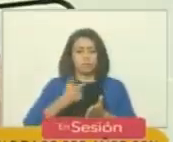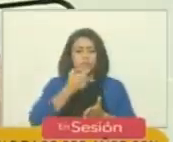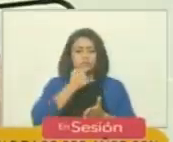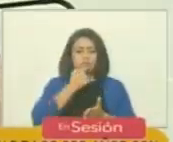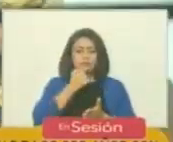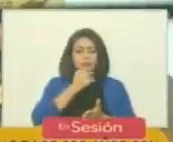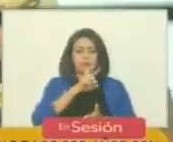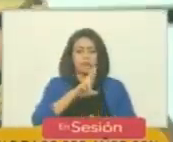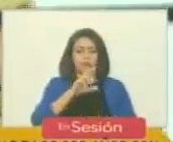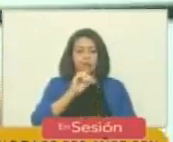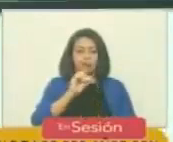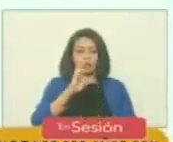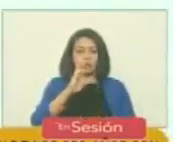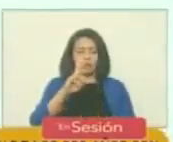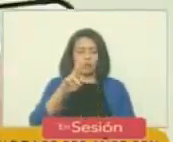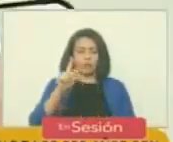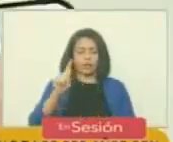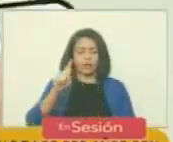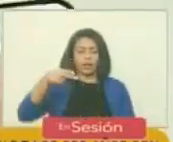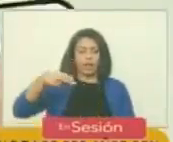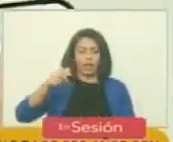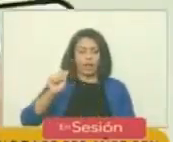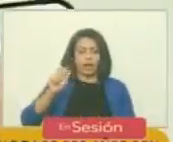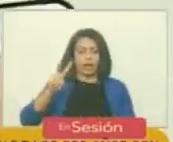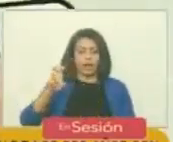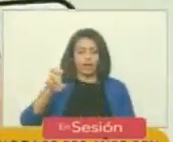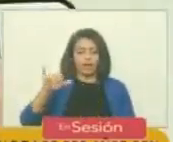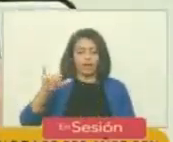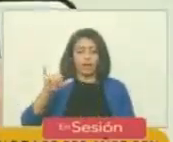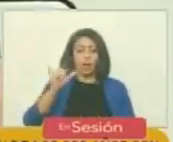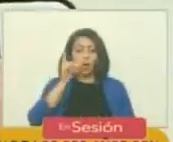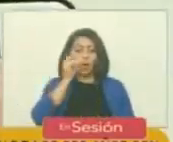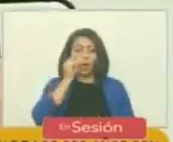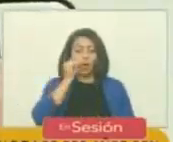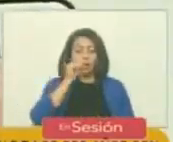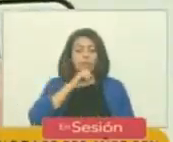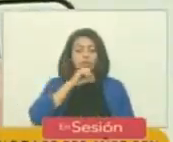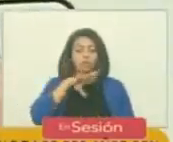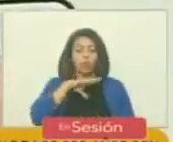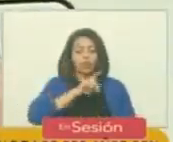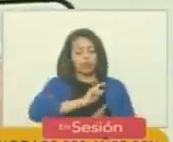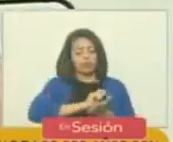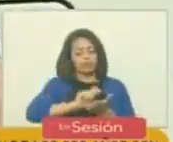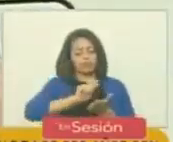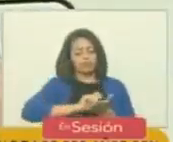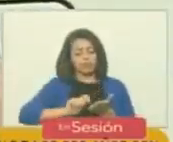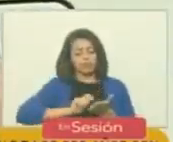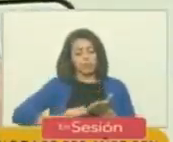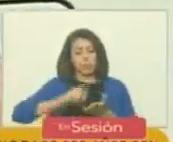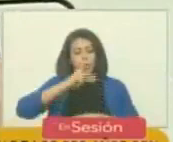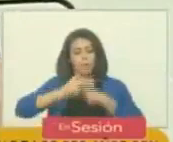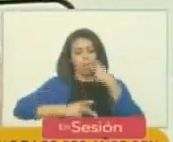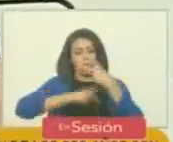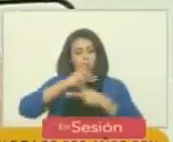llamado Robert Harvey. Este caballero es un historiador, escritor, político,